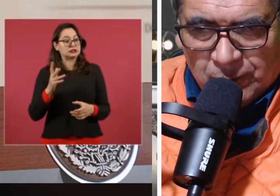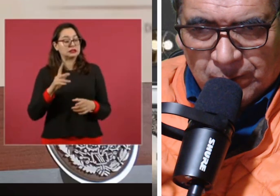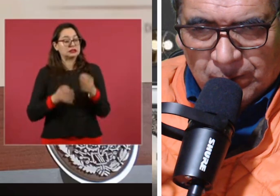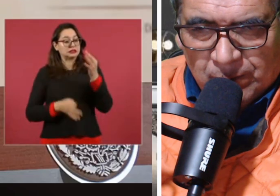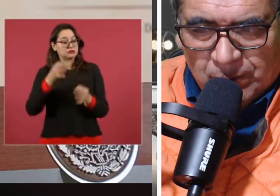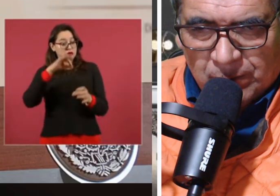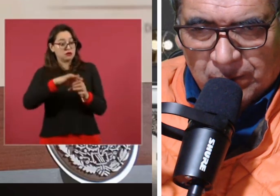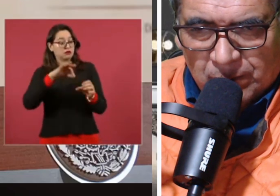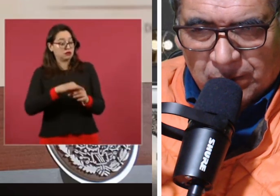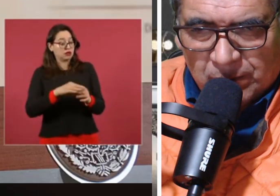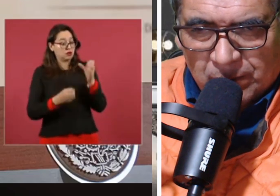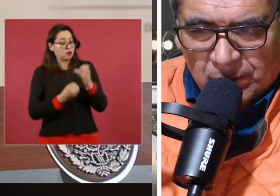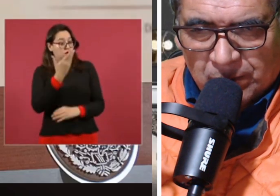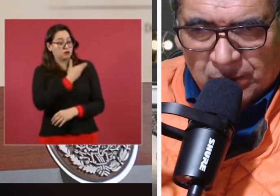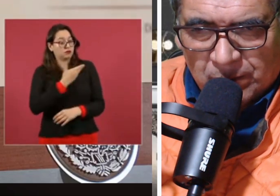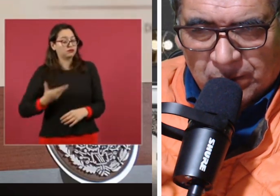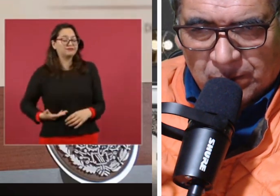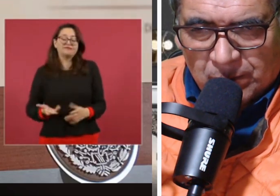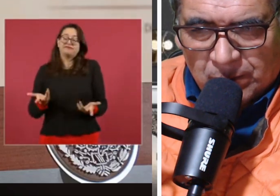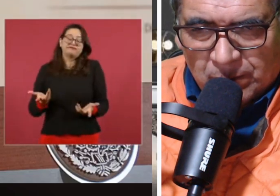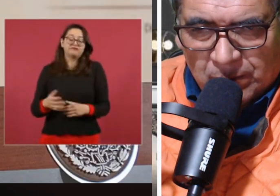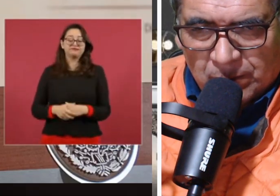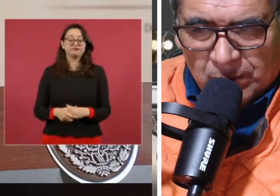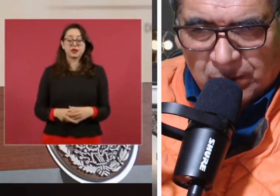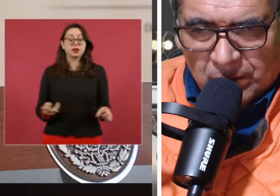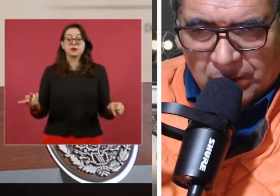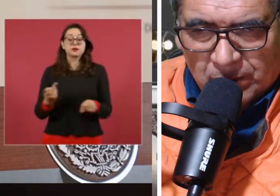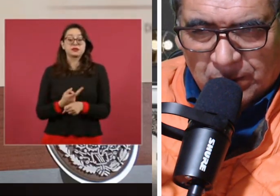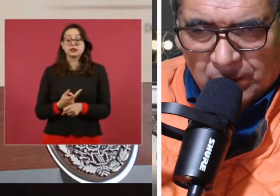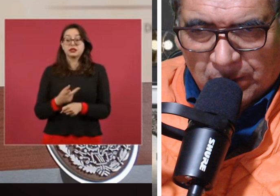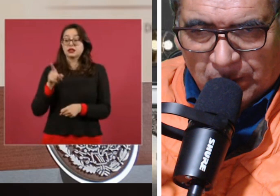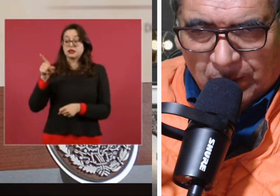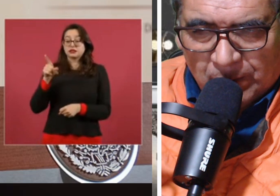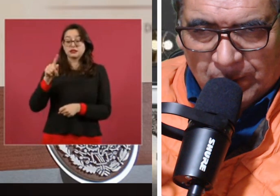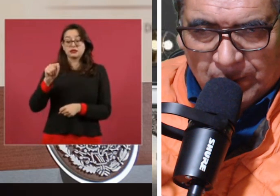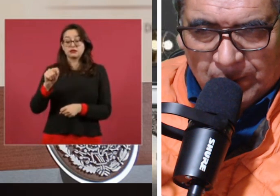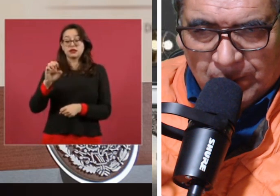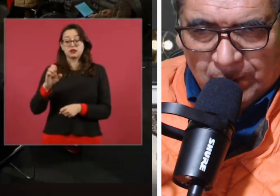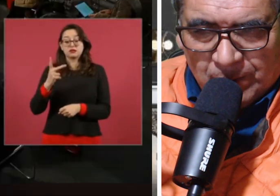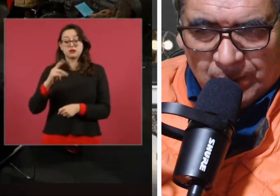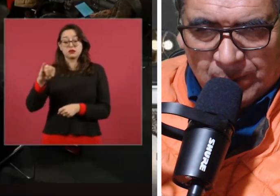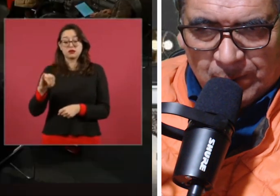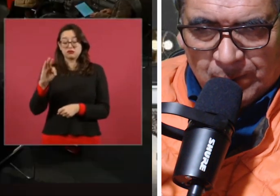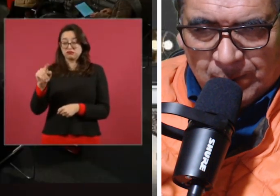Electoral ha hecho cosas completamente